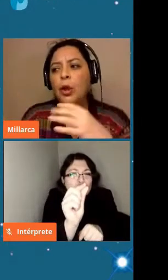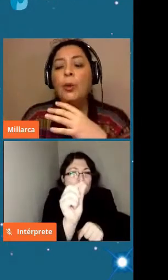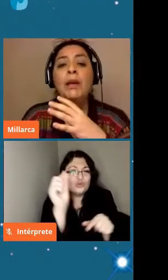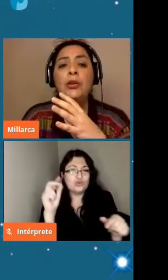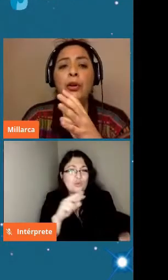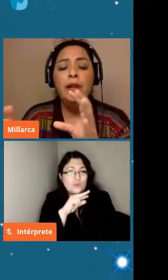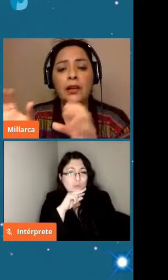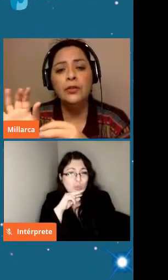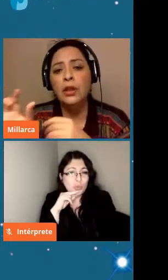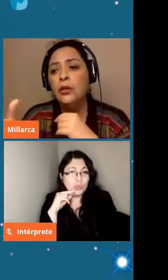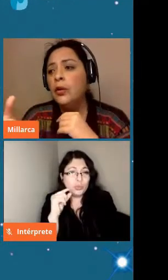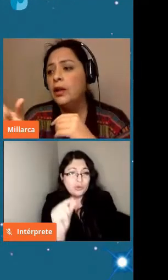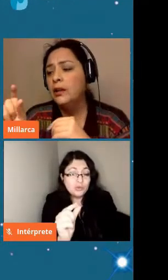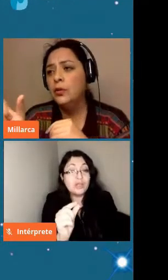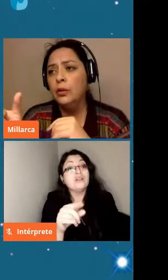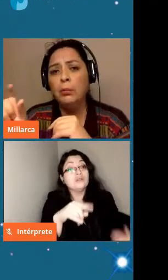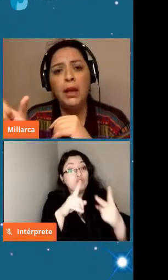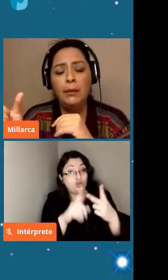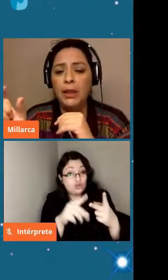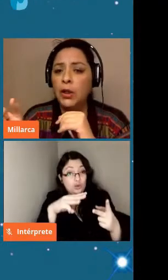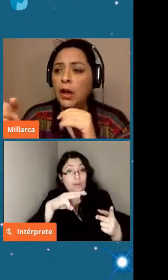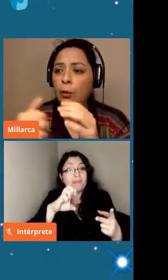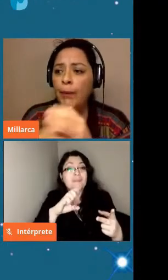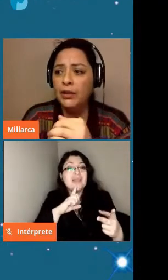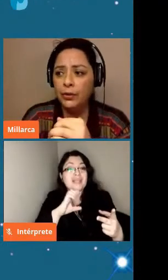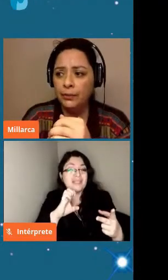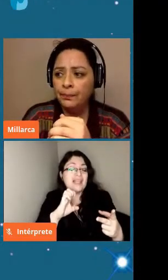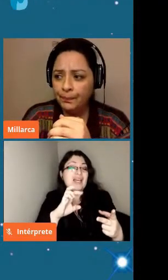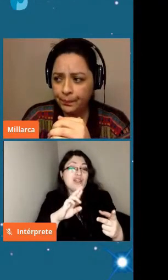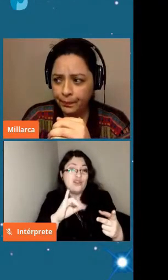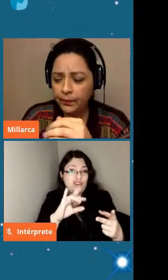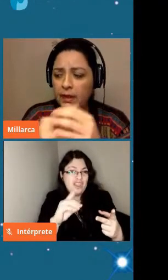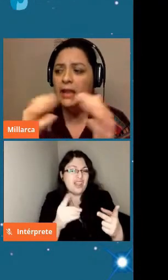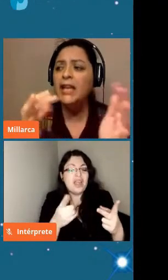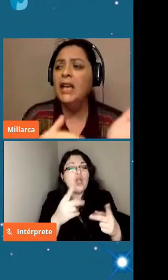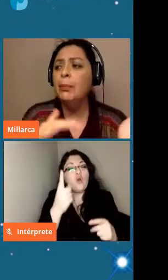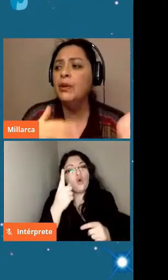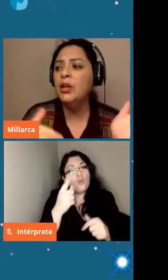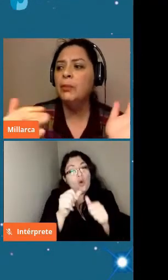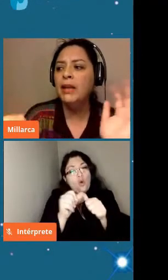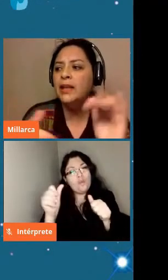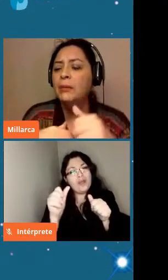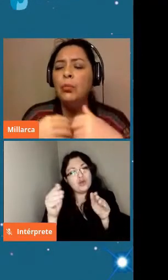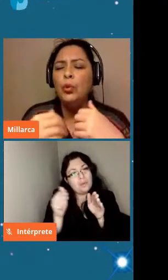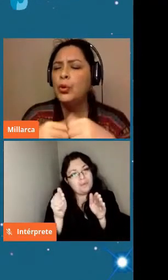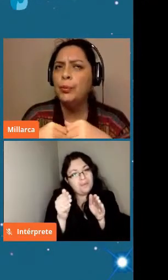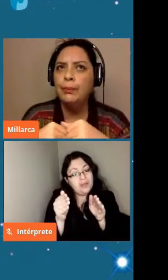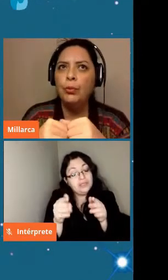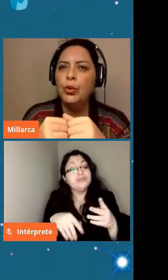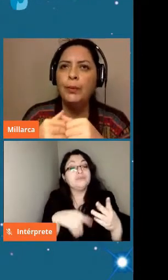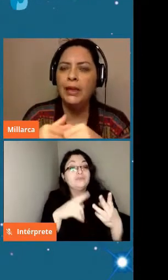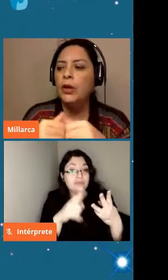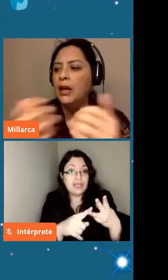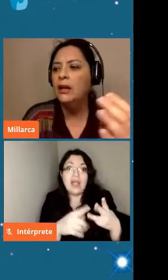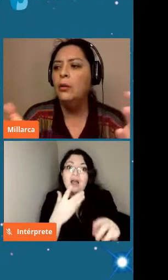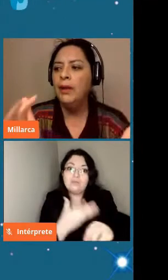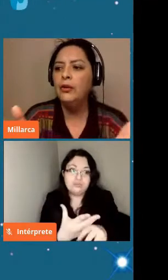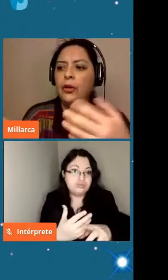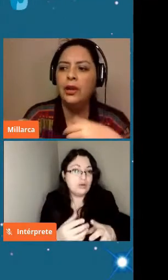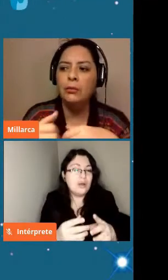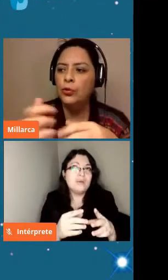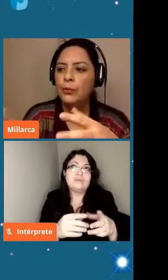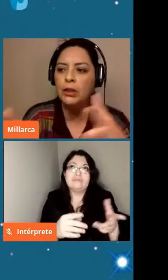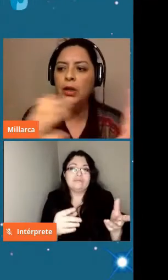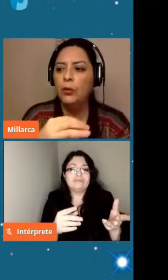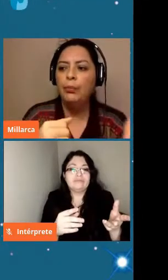después tenemos los meteoroides que son estos que son menores a un metro y posteriormente y mucho mucho menos